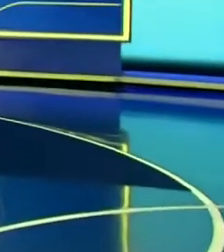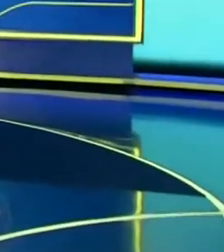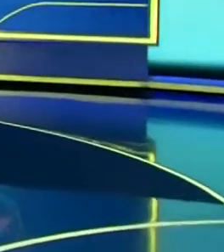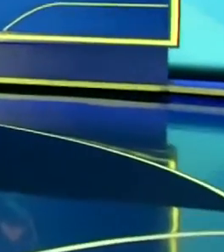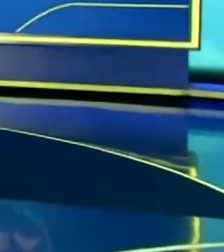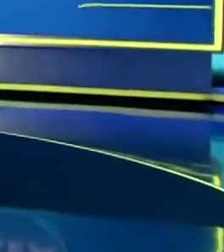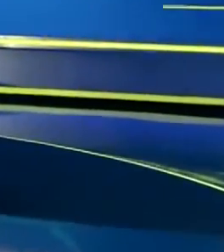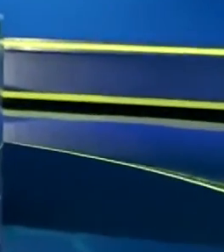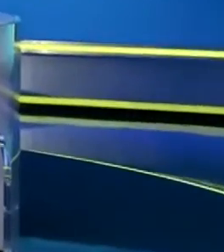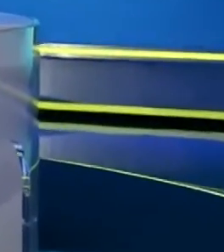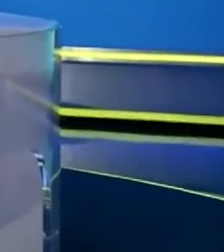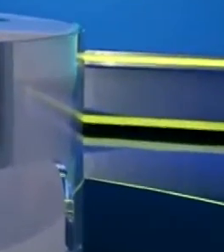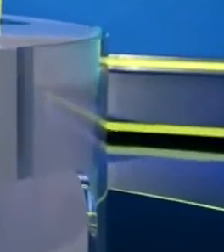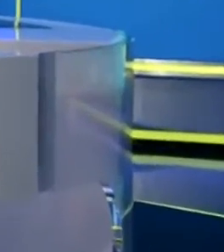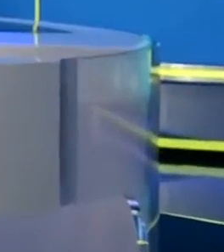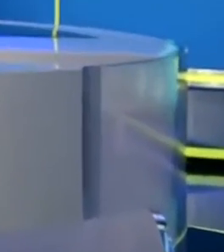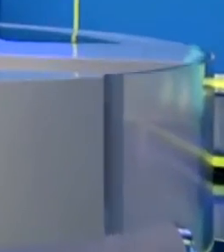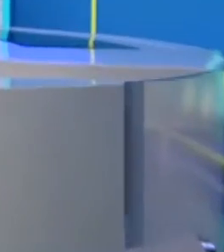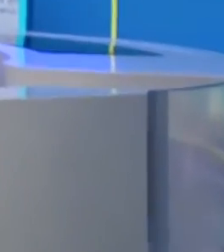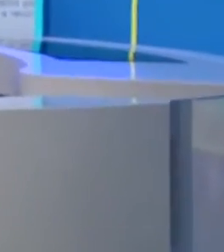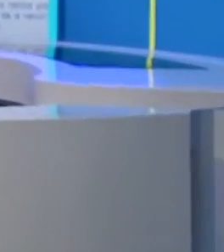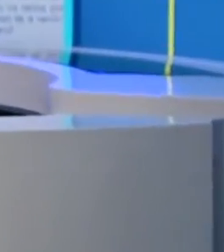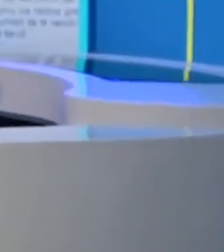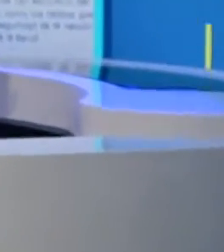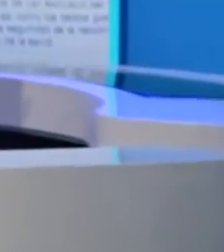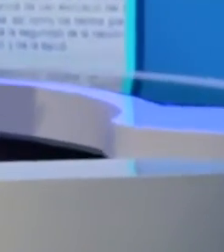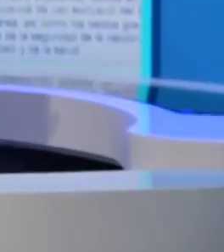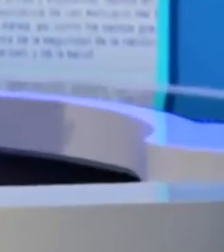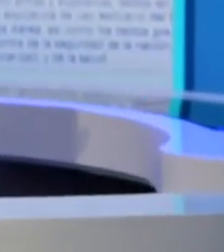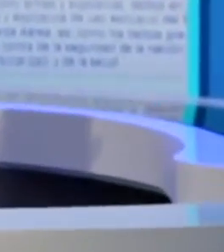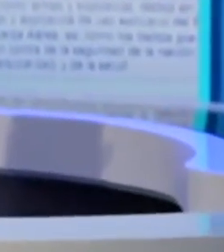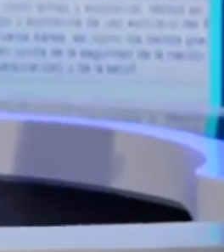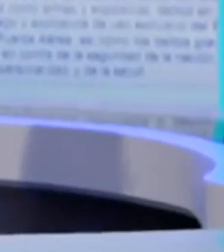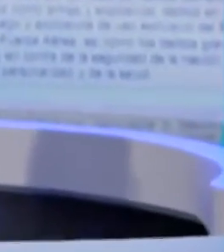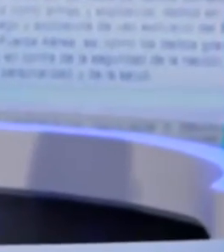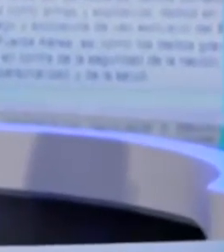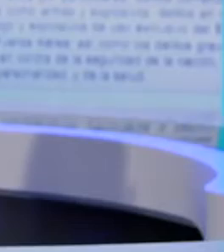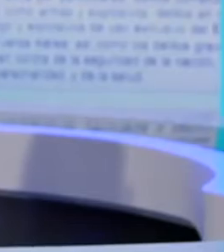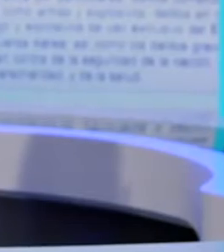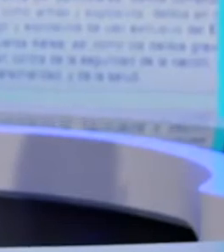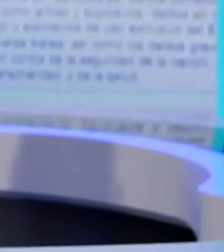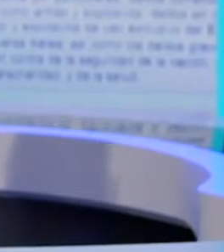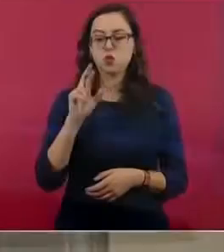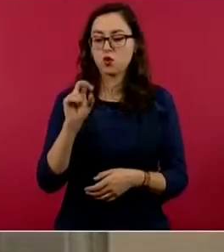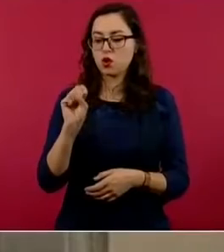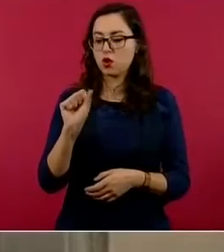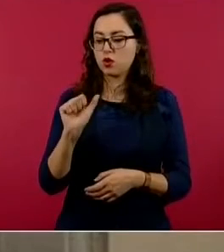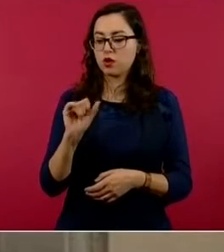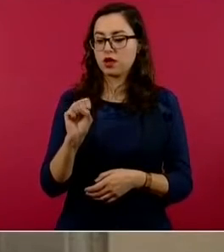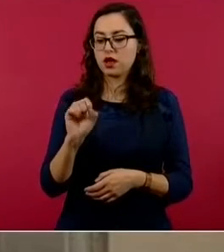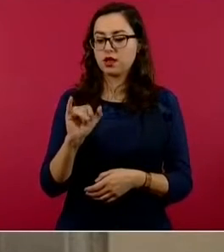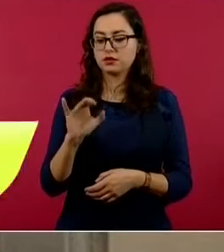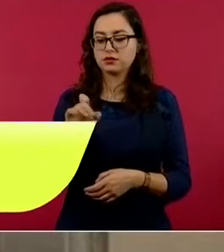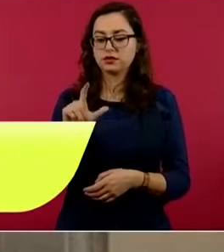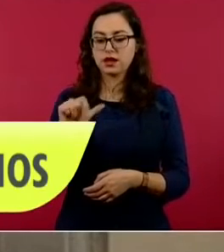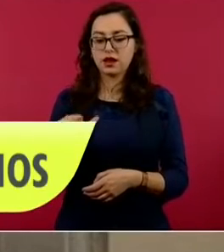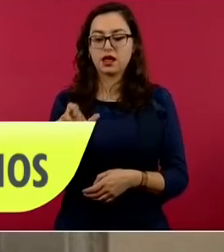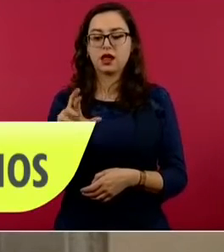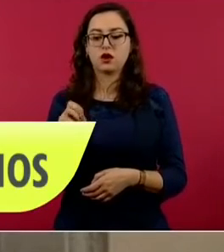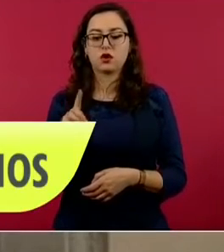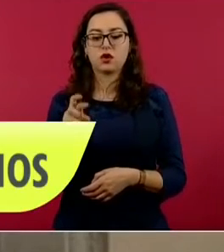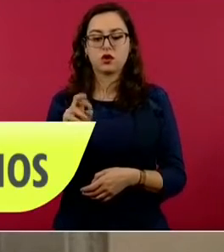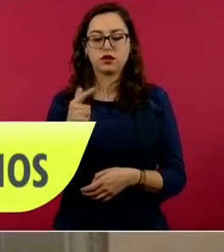En el marco de la Estrategia Nacional de Seguridad Pública se integró un equipo interdisciplinario anti homicidios. El